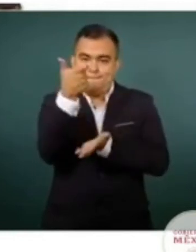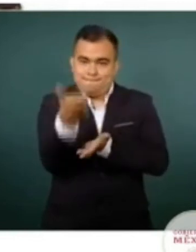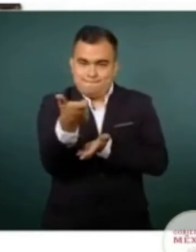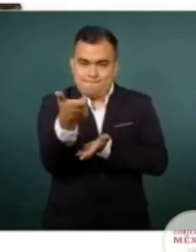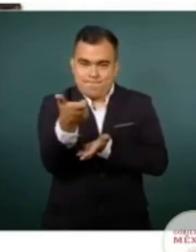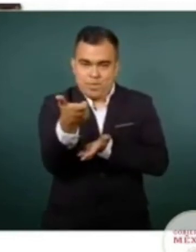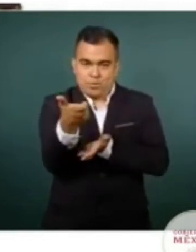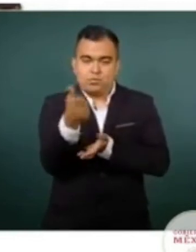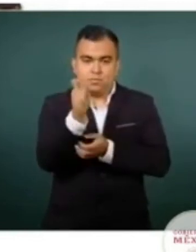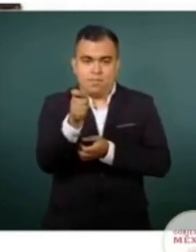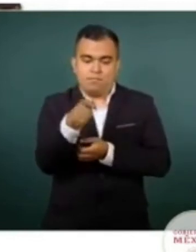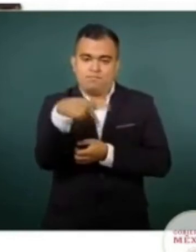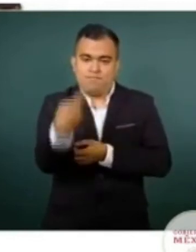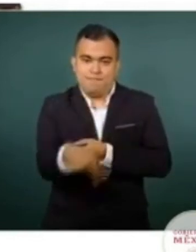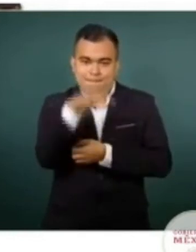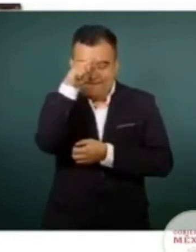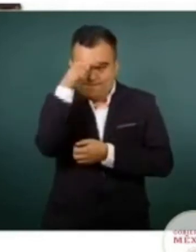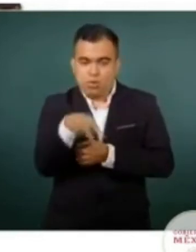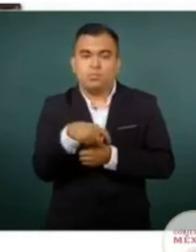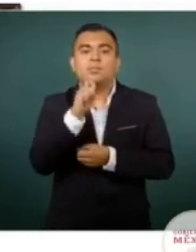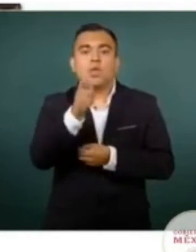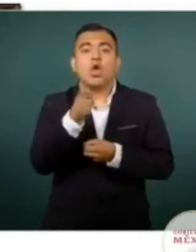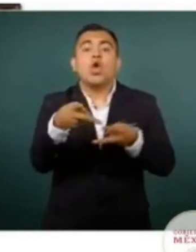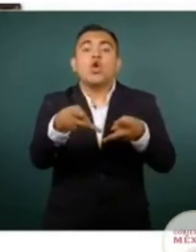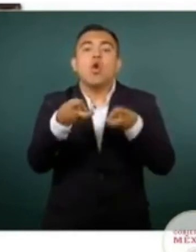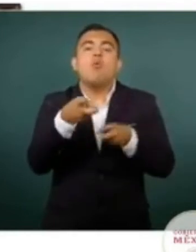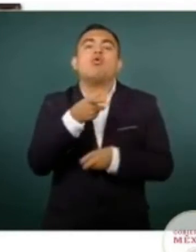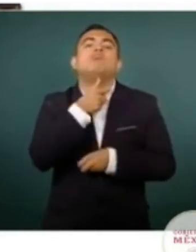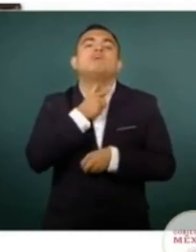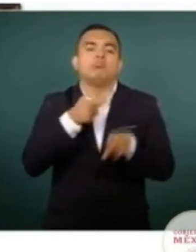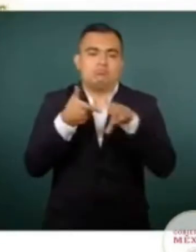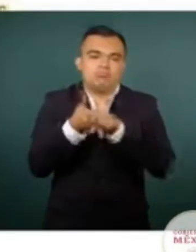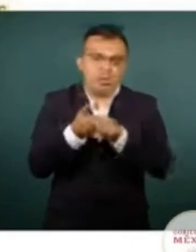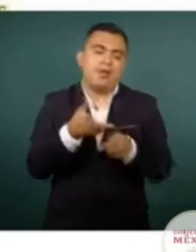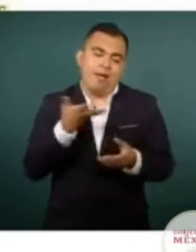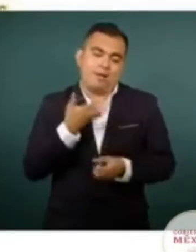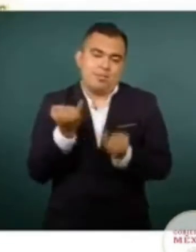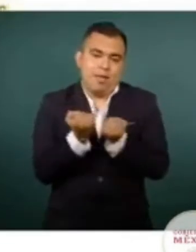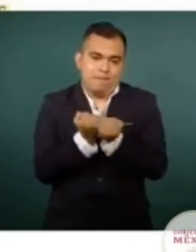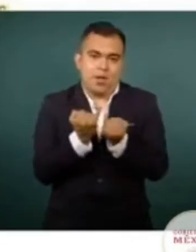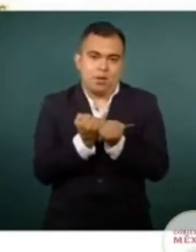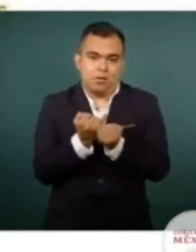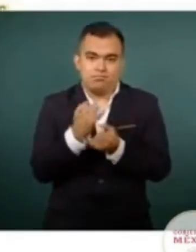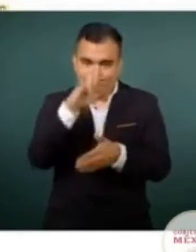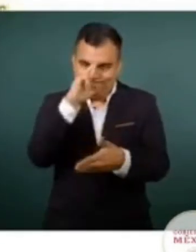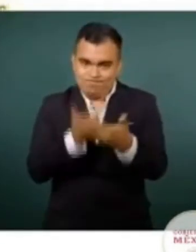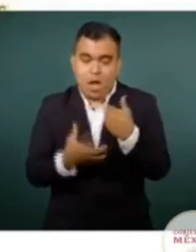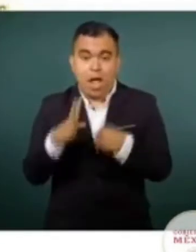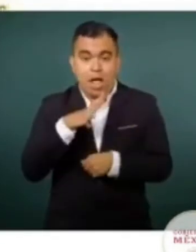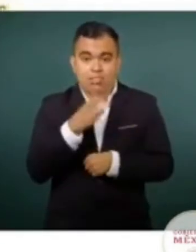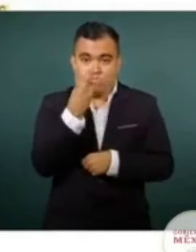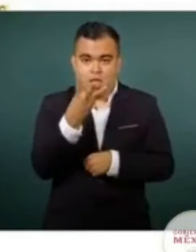moneda nacional. En cuanto al robo de hidrocarburos, que es un delito que también se presenta, aquí en el estado hay tres ductos.